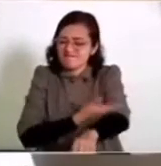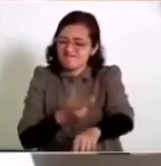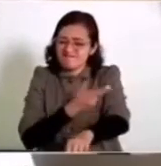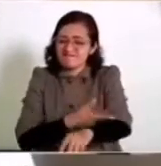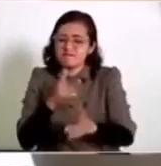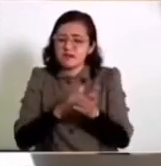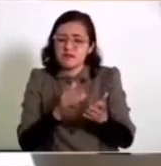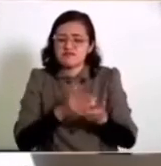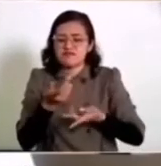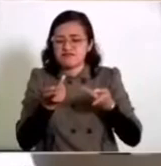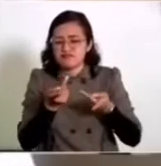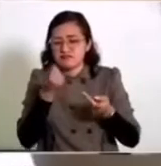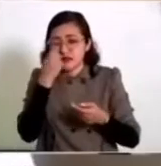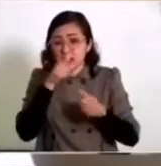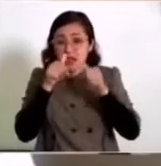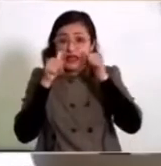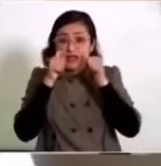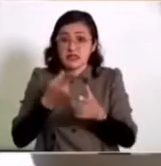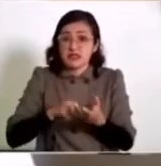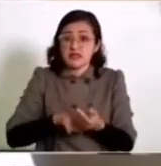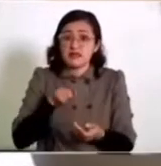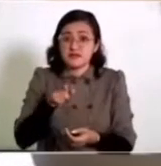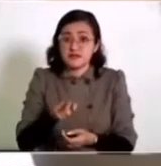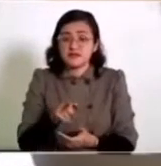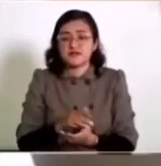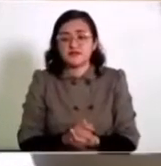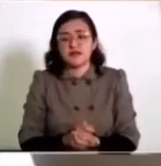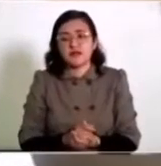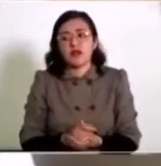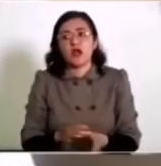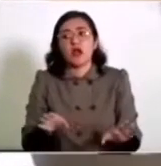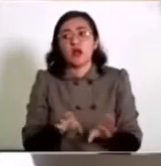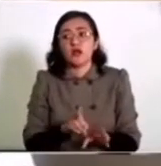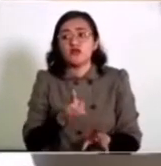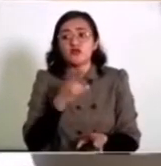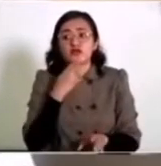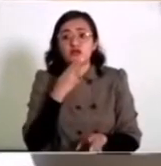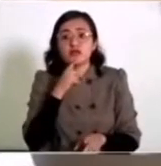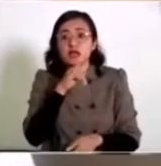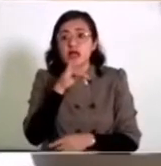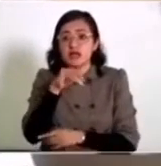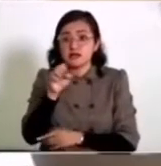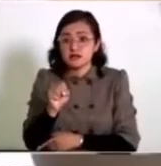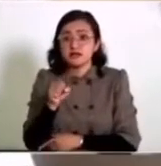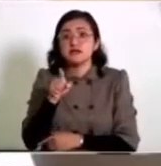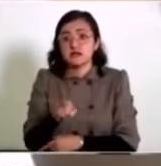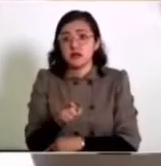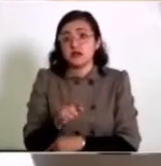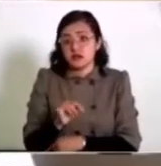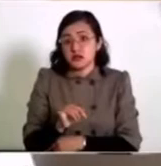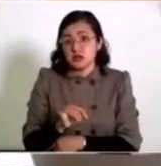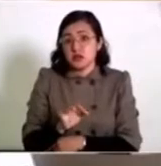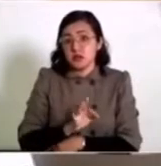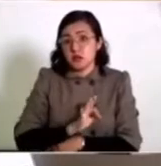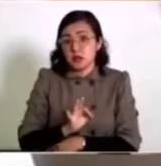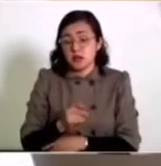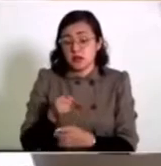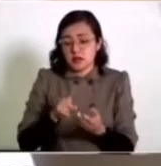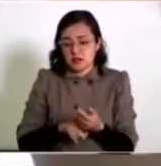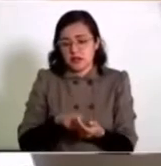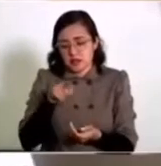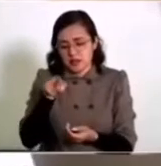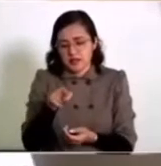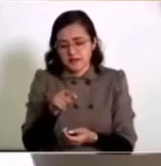y como ella es usuaria del Seguro Social, Derecho Habiente, en el Seguro